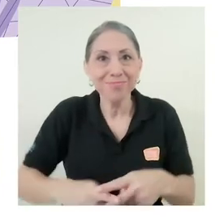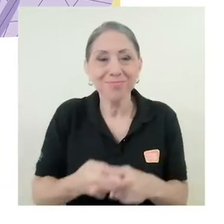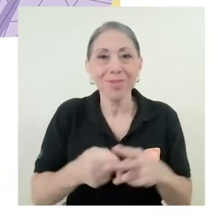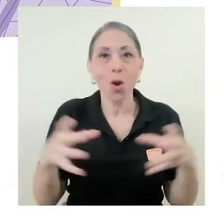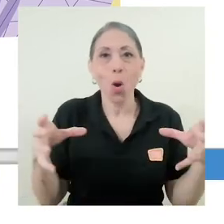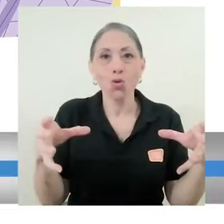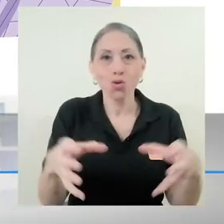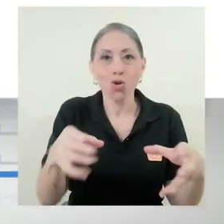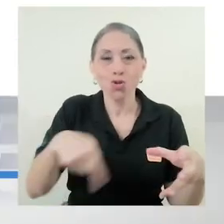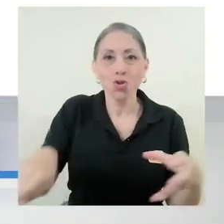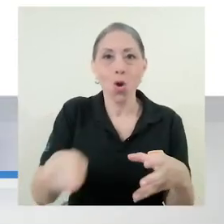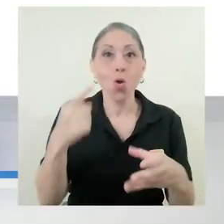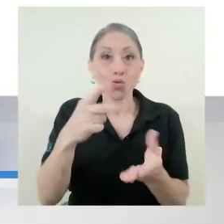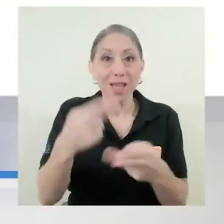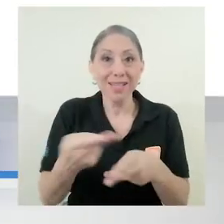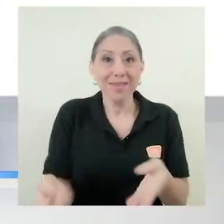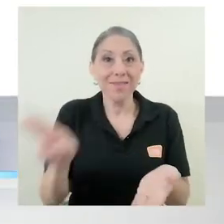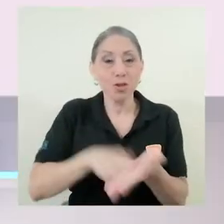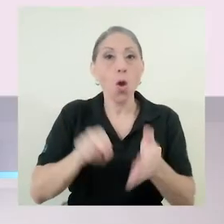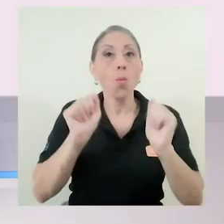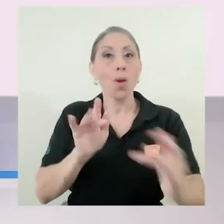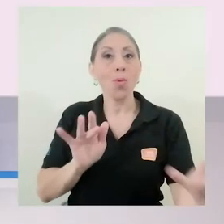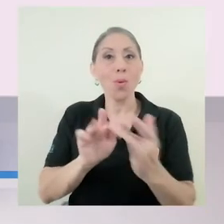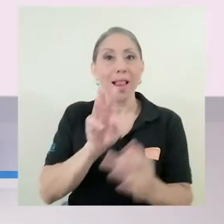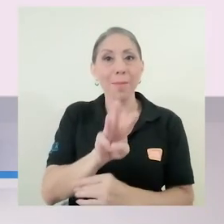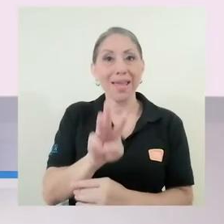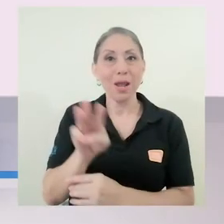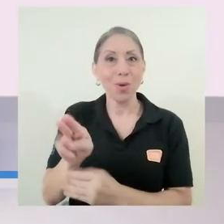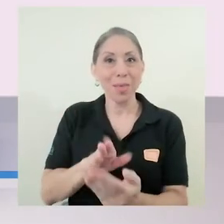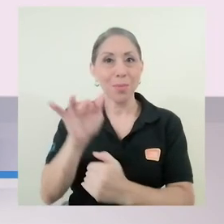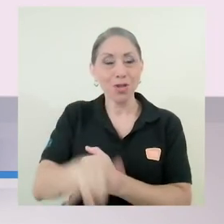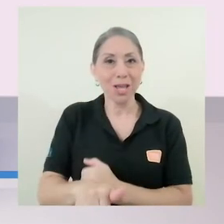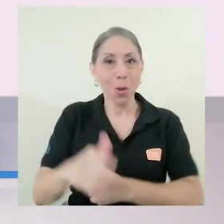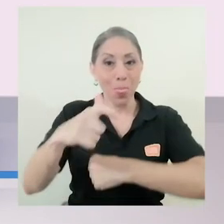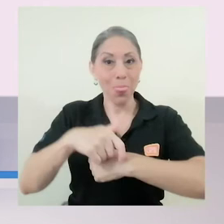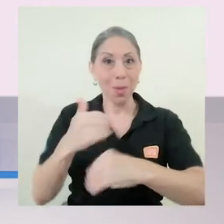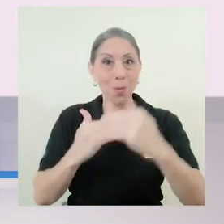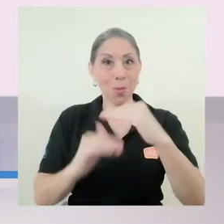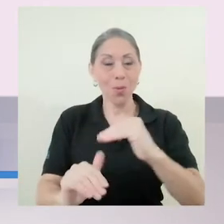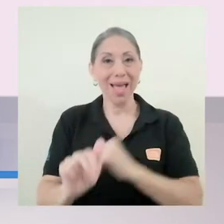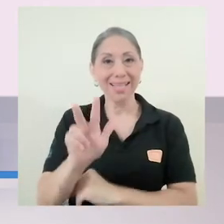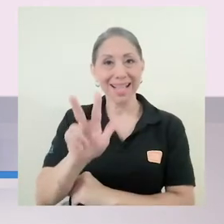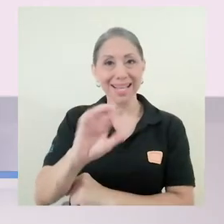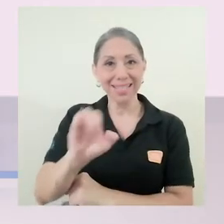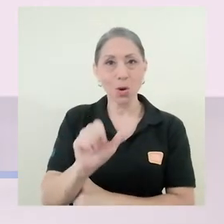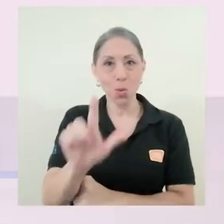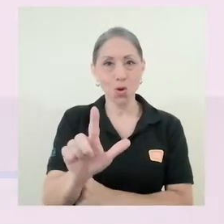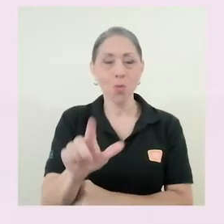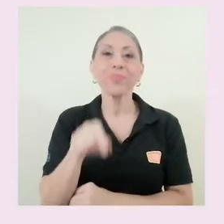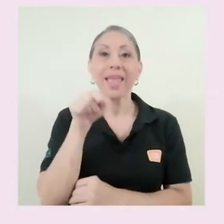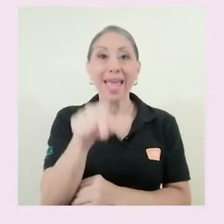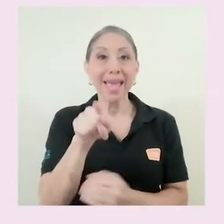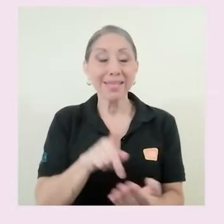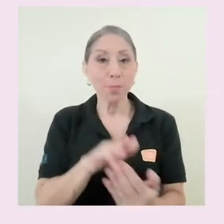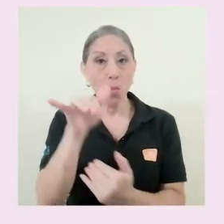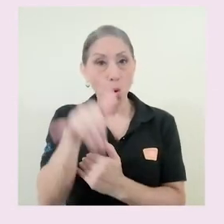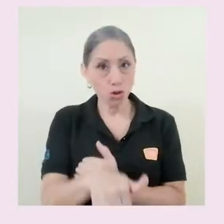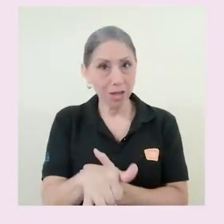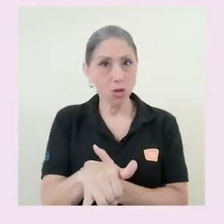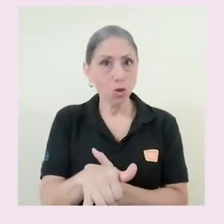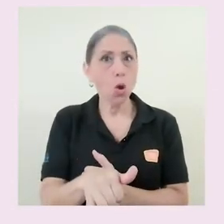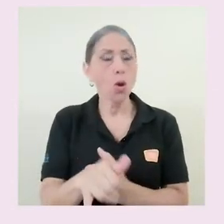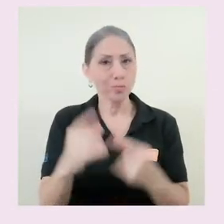inscribirse puede visitar la página web del proyecto. Hay tiempo hasta el 3 de julio. Este proyecto